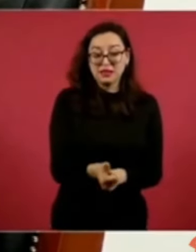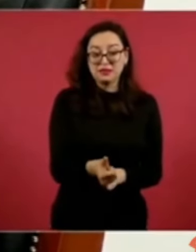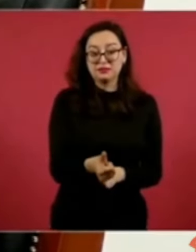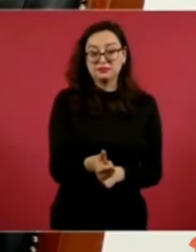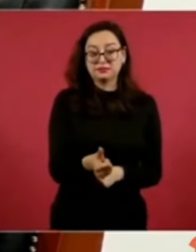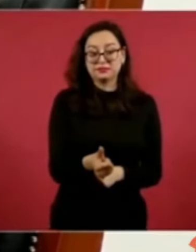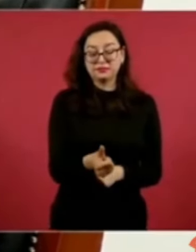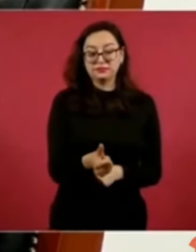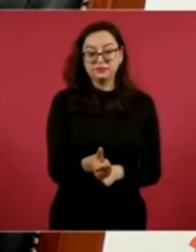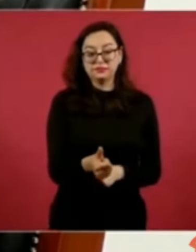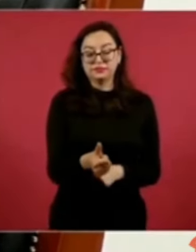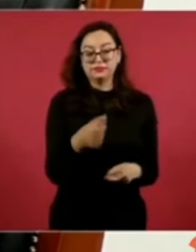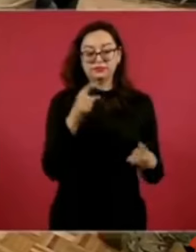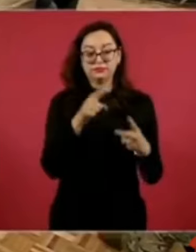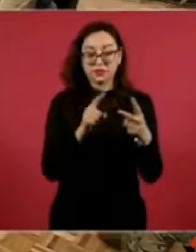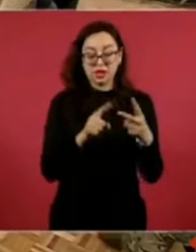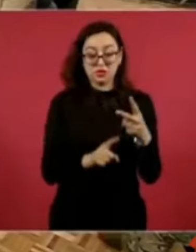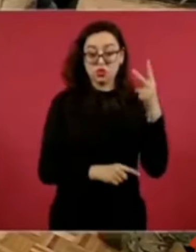Las dos cosas.